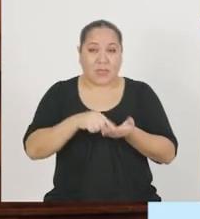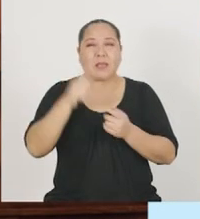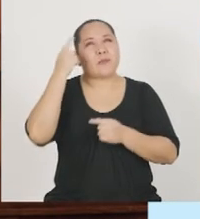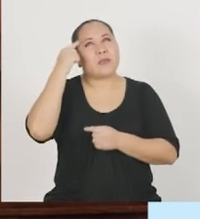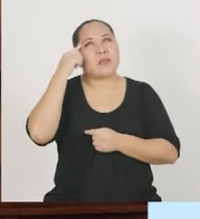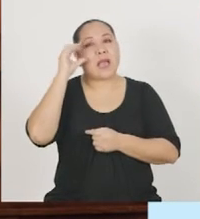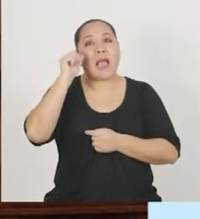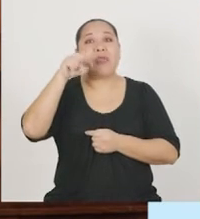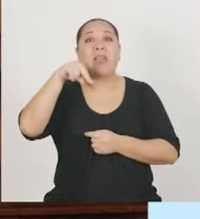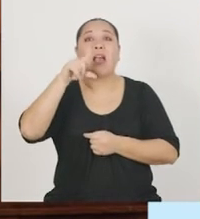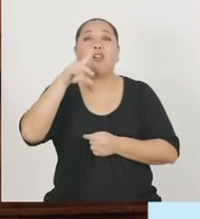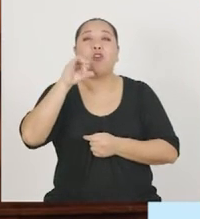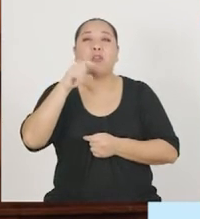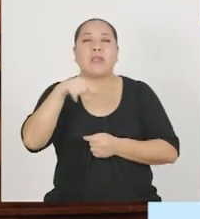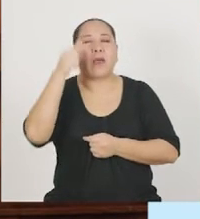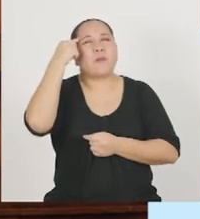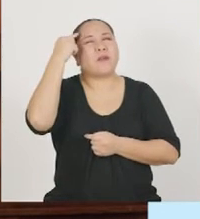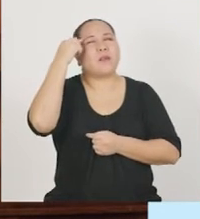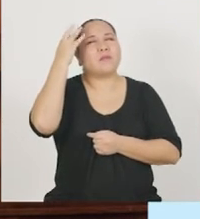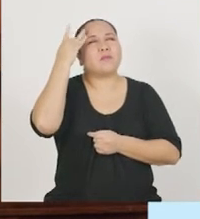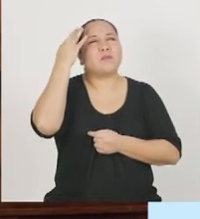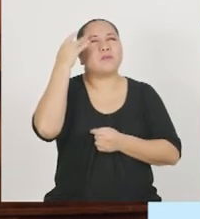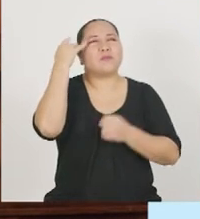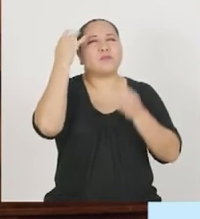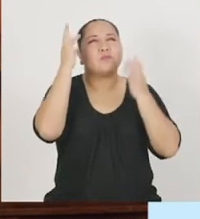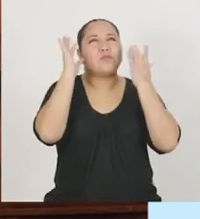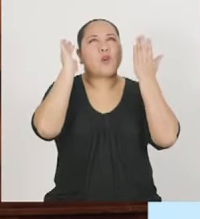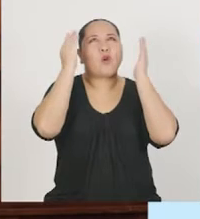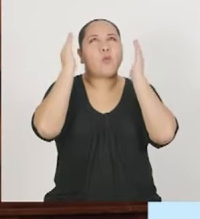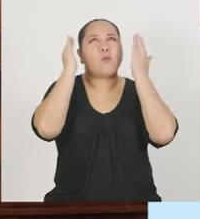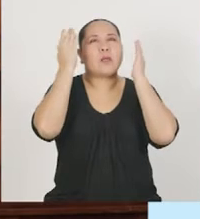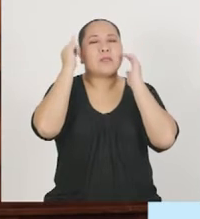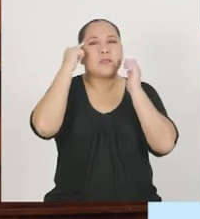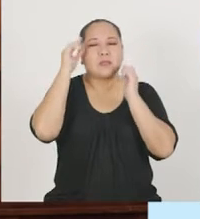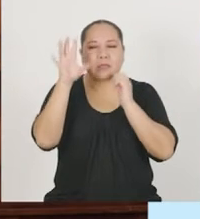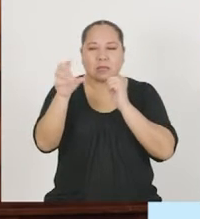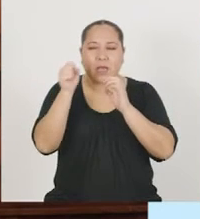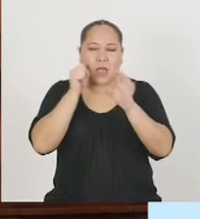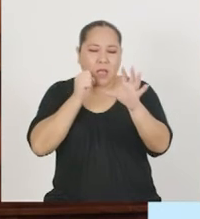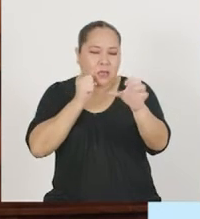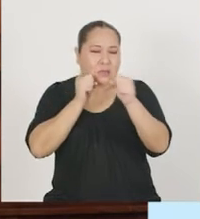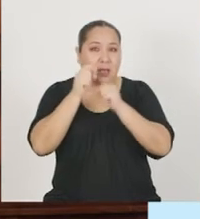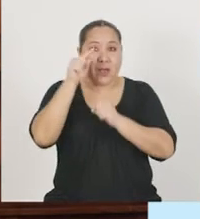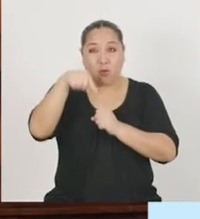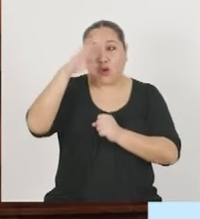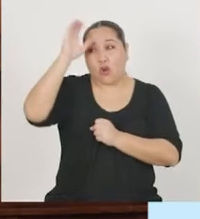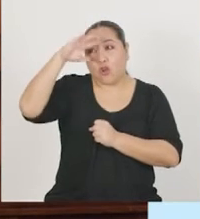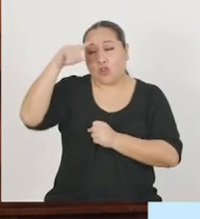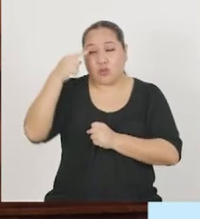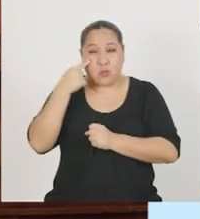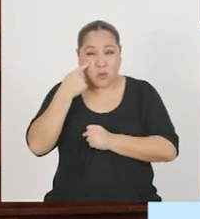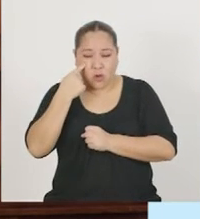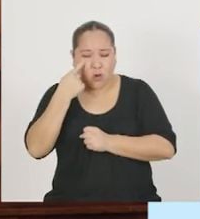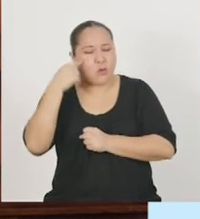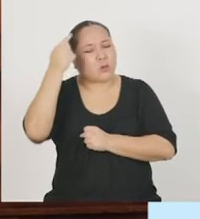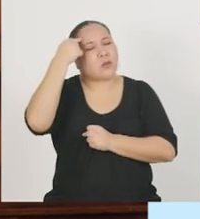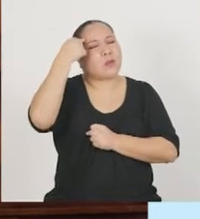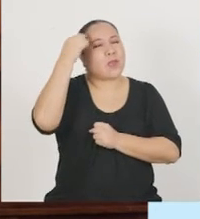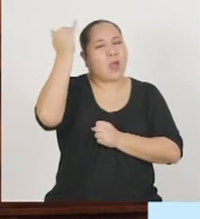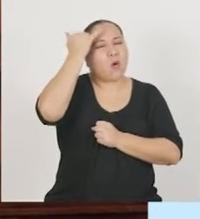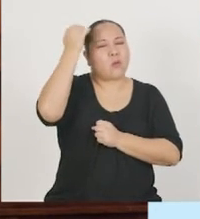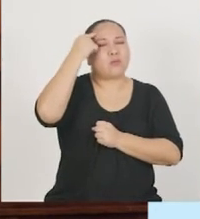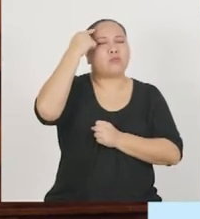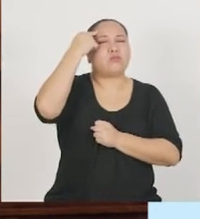analogías, el proceso mental que hace nuestro cerebro es extraer un conocimiento familiar de la